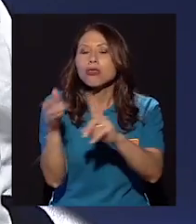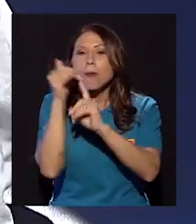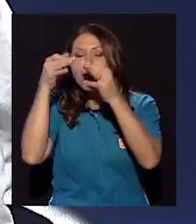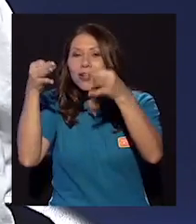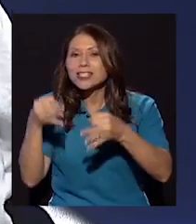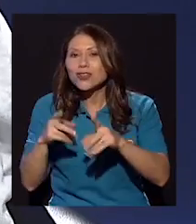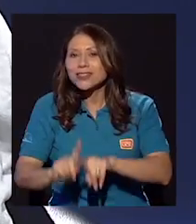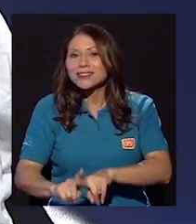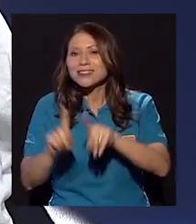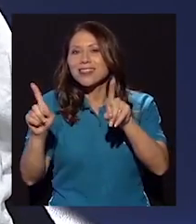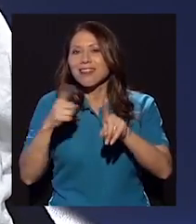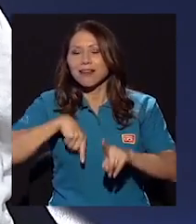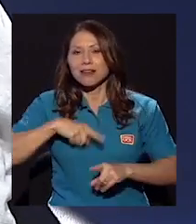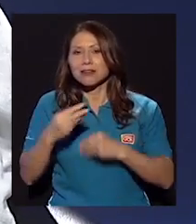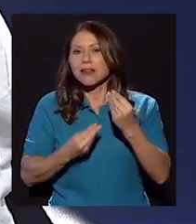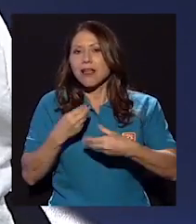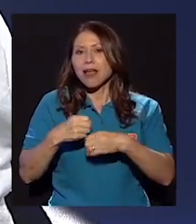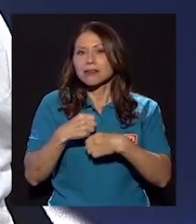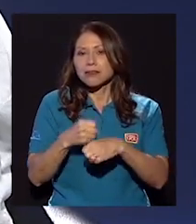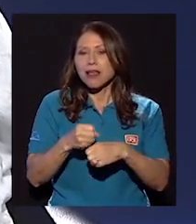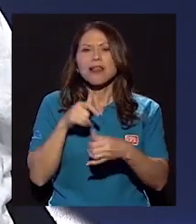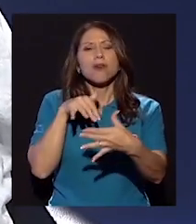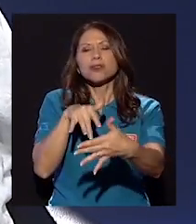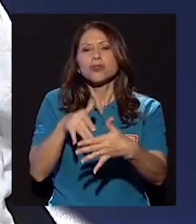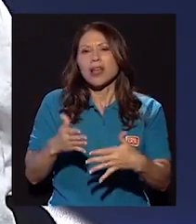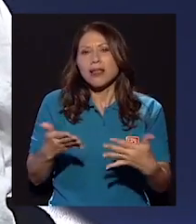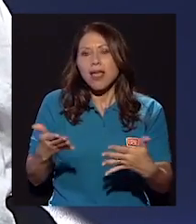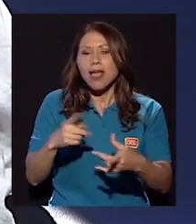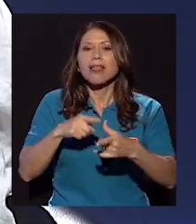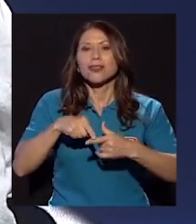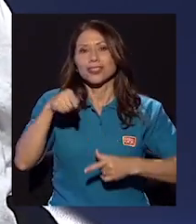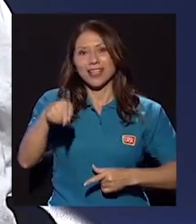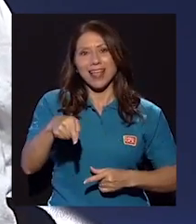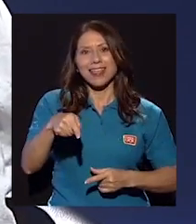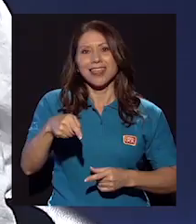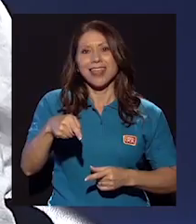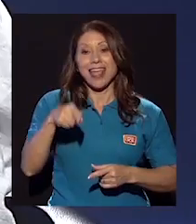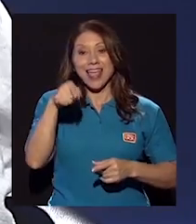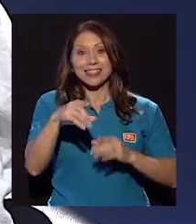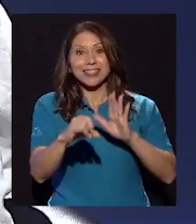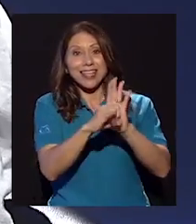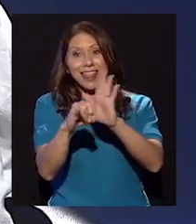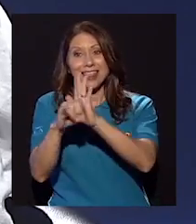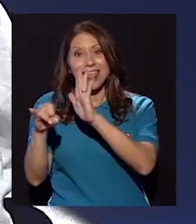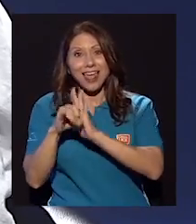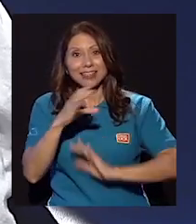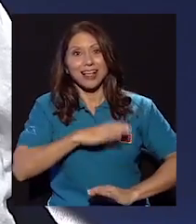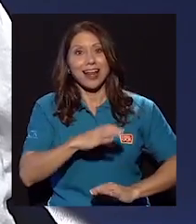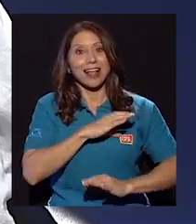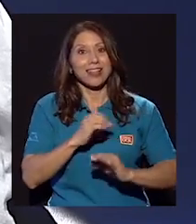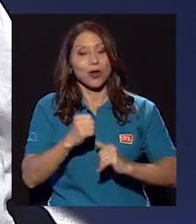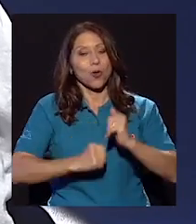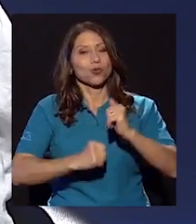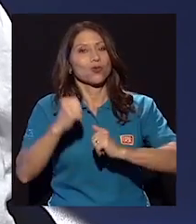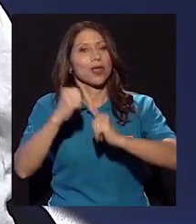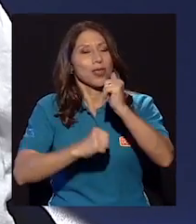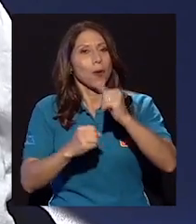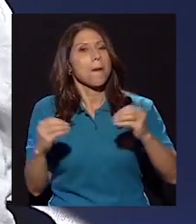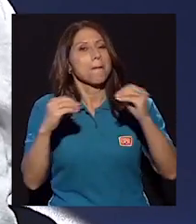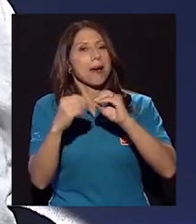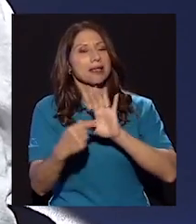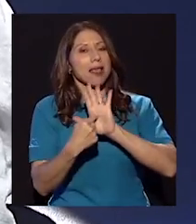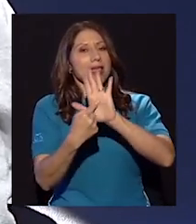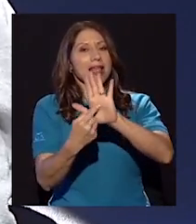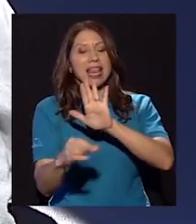respecto a lo que queremos hacer, estudiar, ahí es donde el carácter construido de esas identidades se va a hacer mucho más